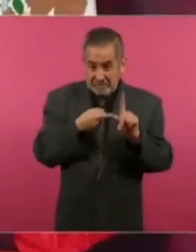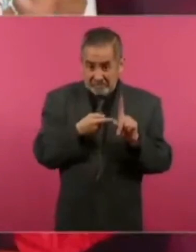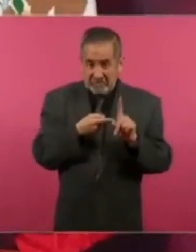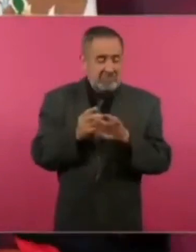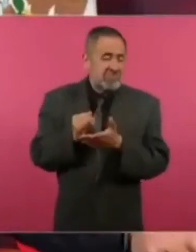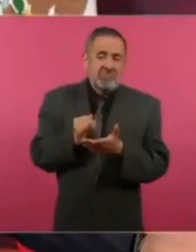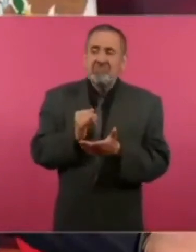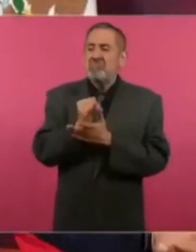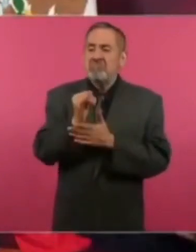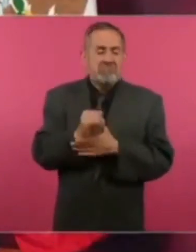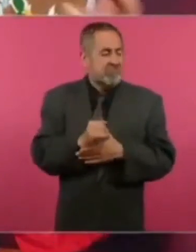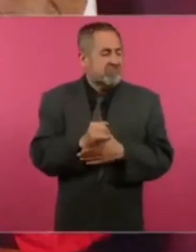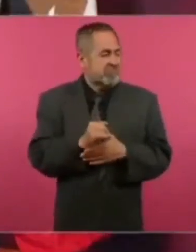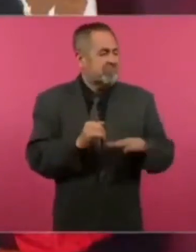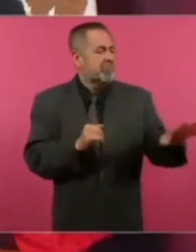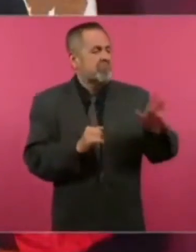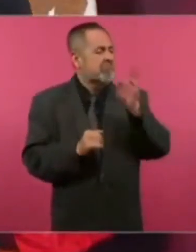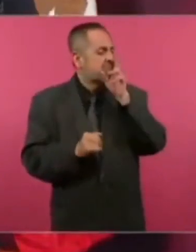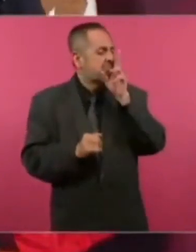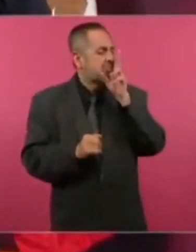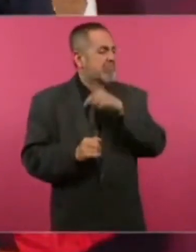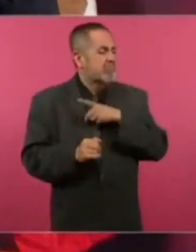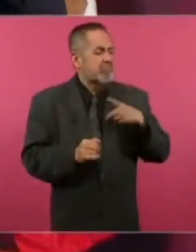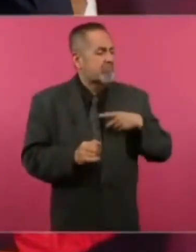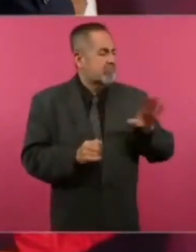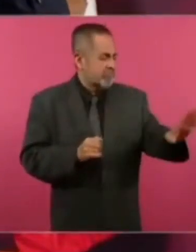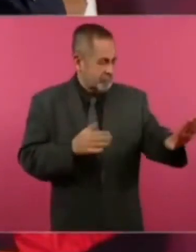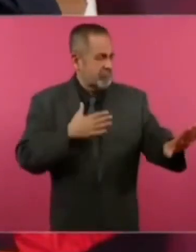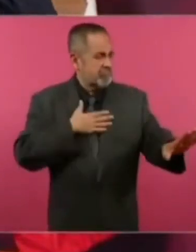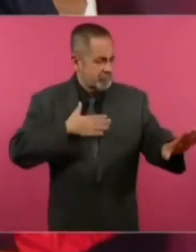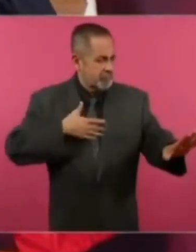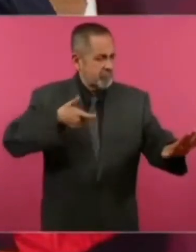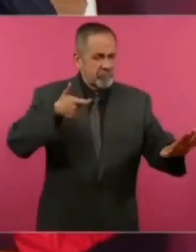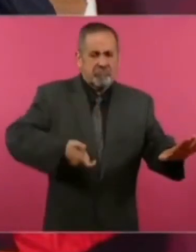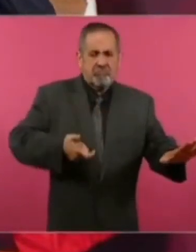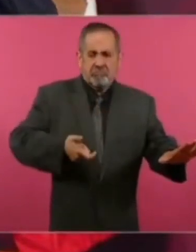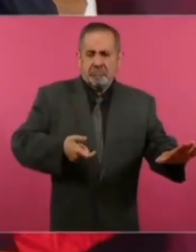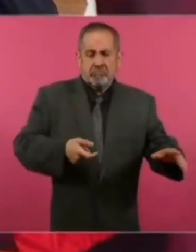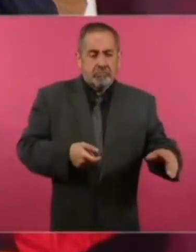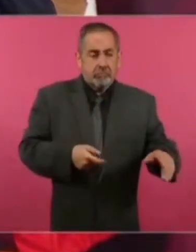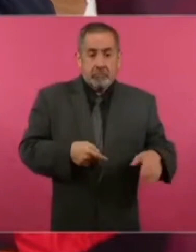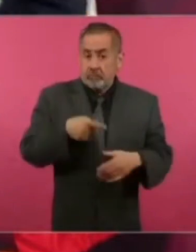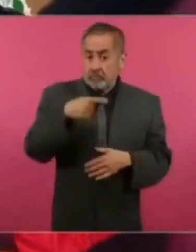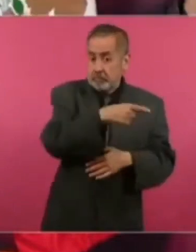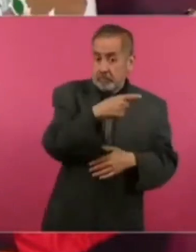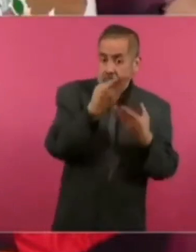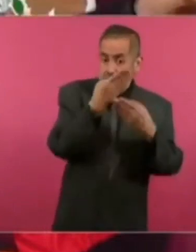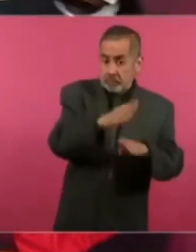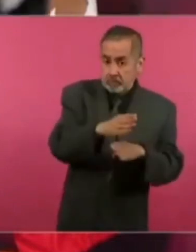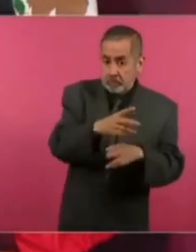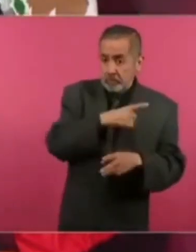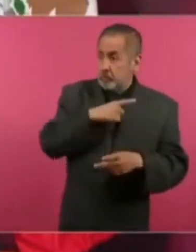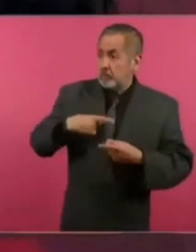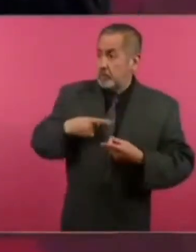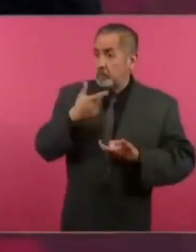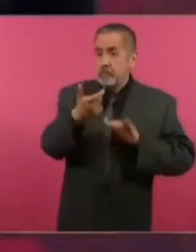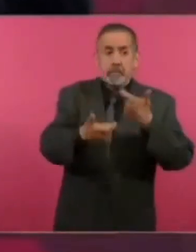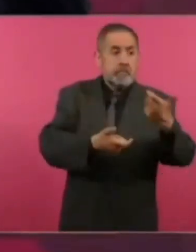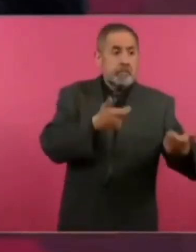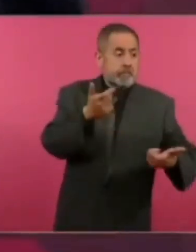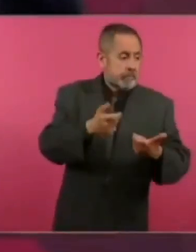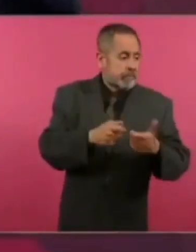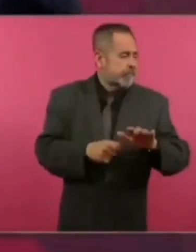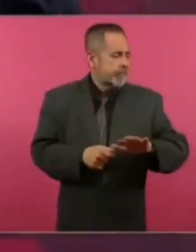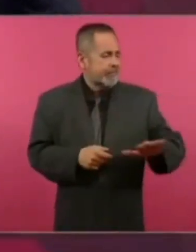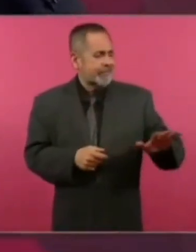de comprar toda la deuda de los bancos y la deuda de